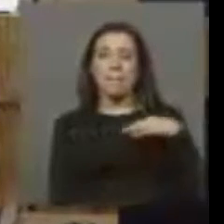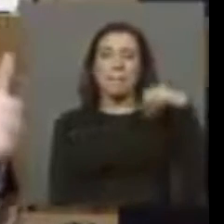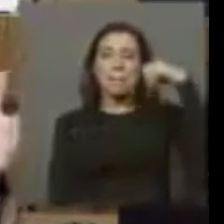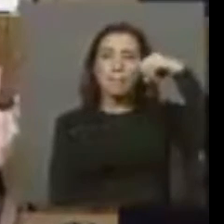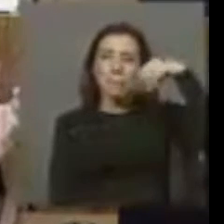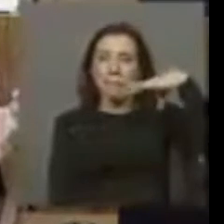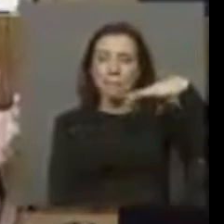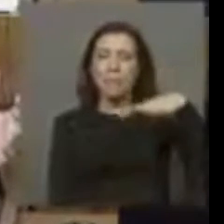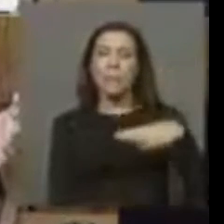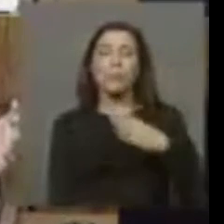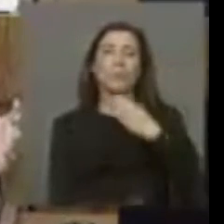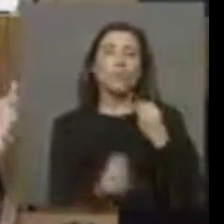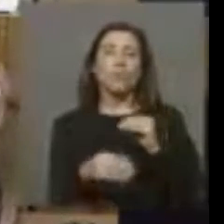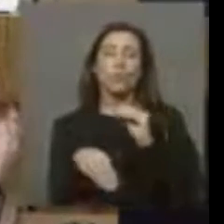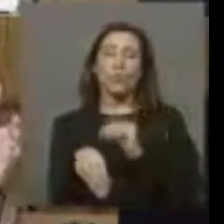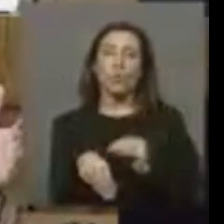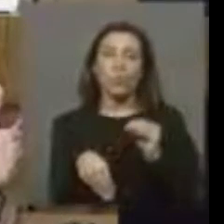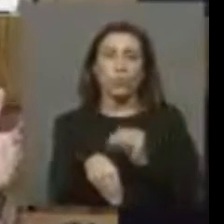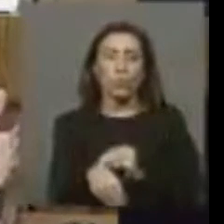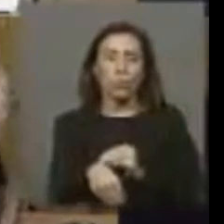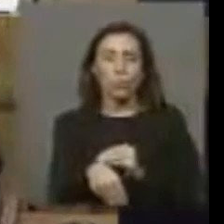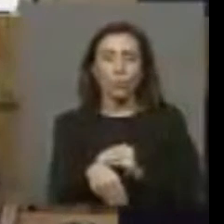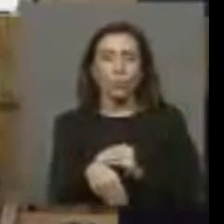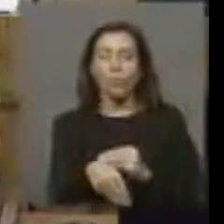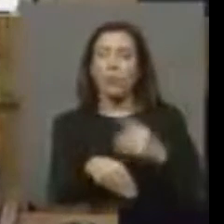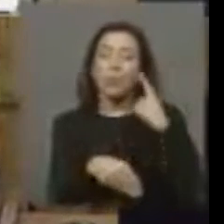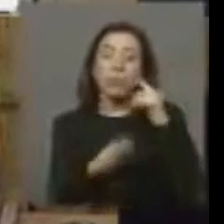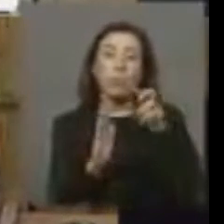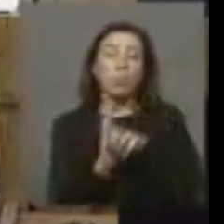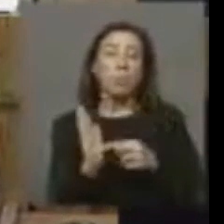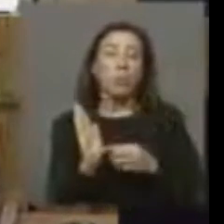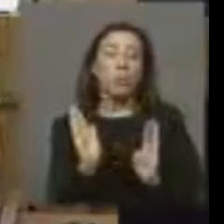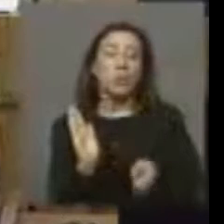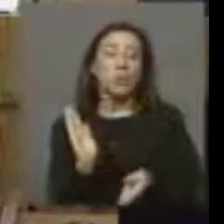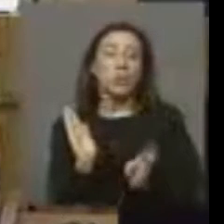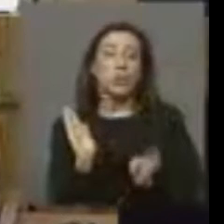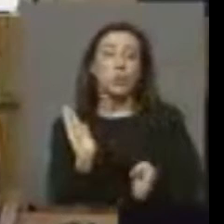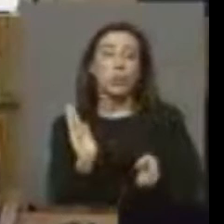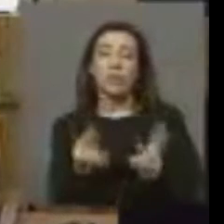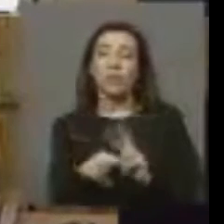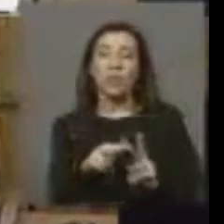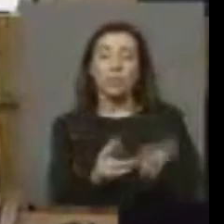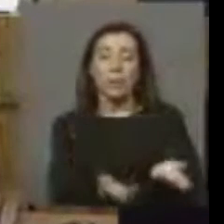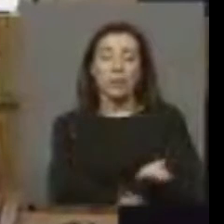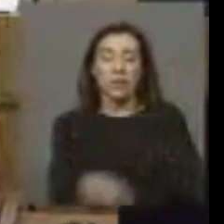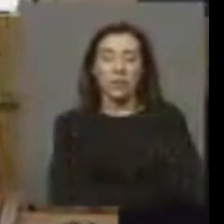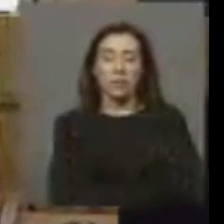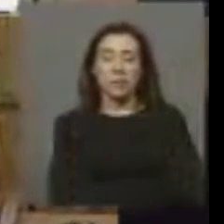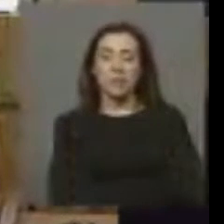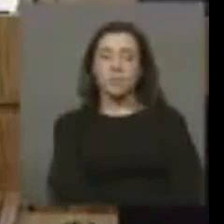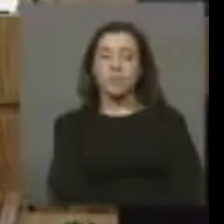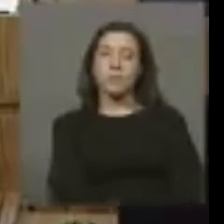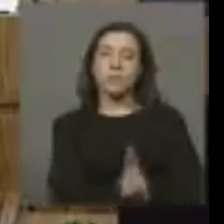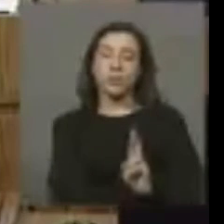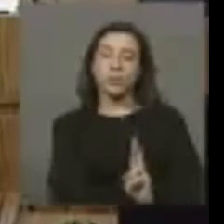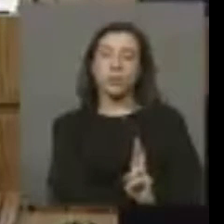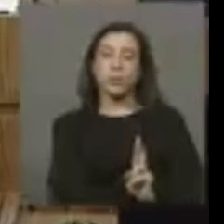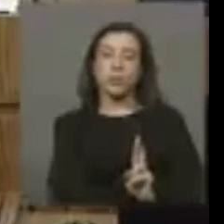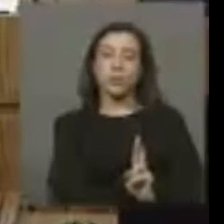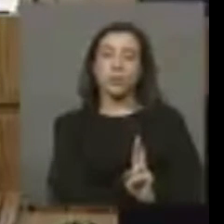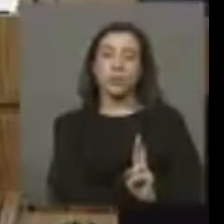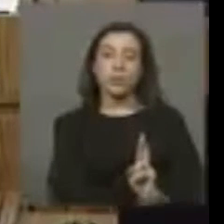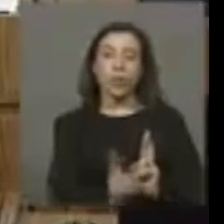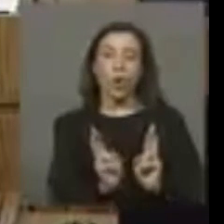Energía, hay varios que han hecho anuncios al respecto de esto, pero el proyecto todavía no sucede. Por lo tanto, ojalá que